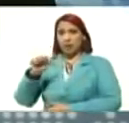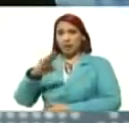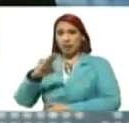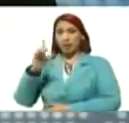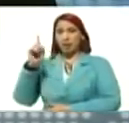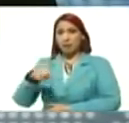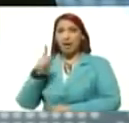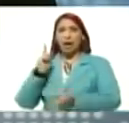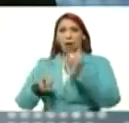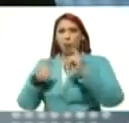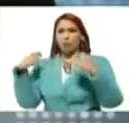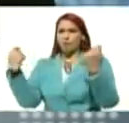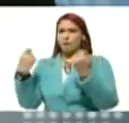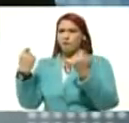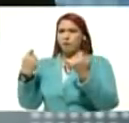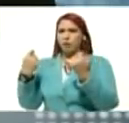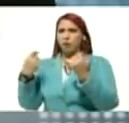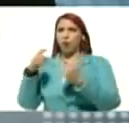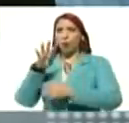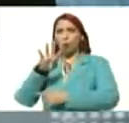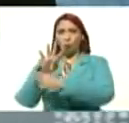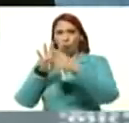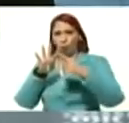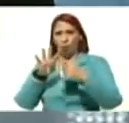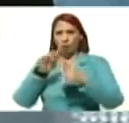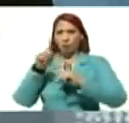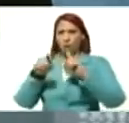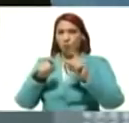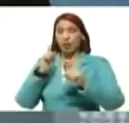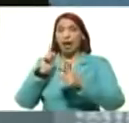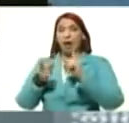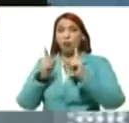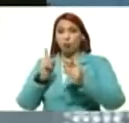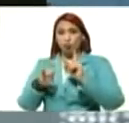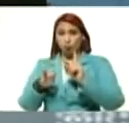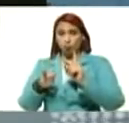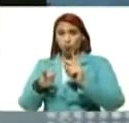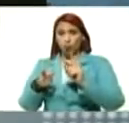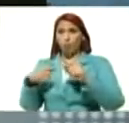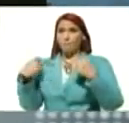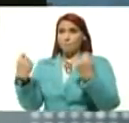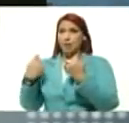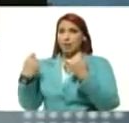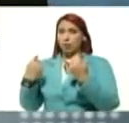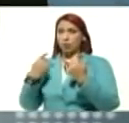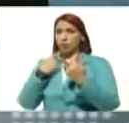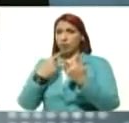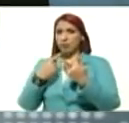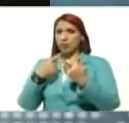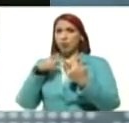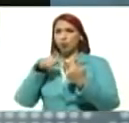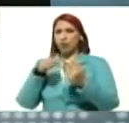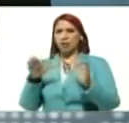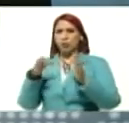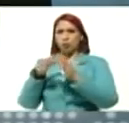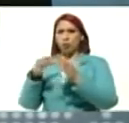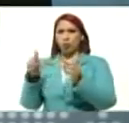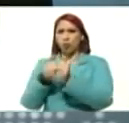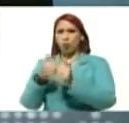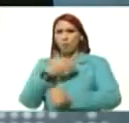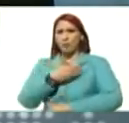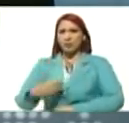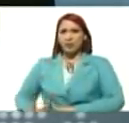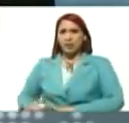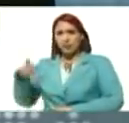y me gustaría, son cuatro preguntas, me gustaría hacerse, algunos medios dicen, que usted se reunió, con el presidente de Perú, Pedro